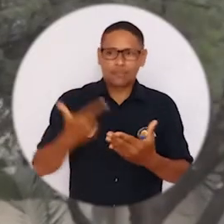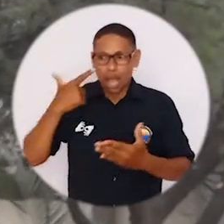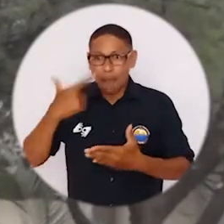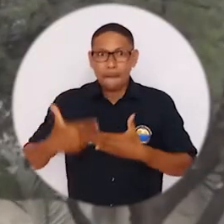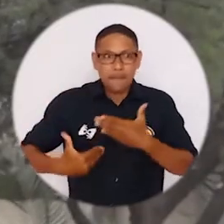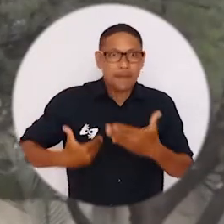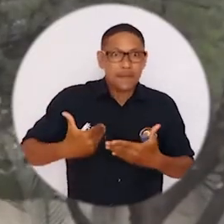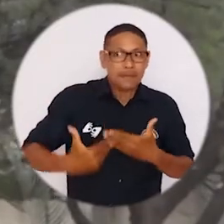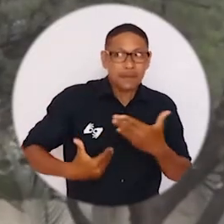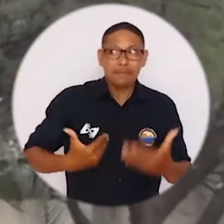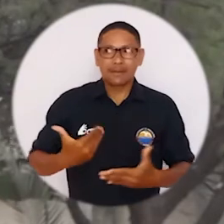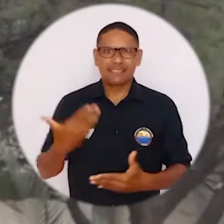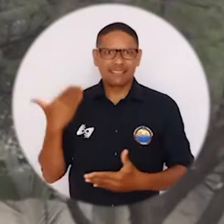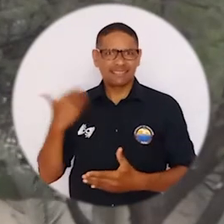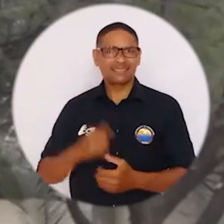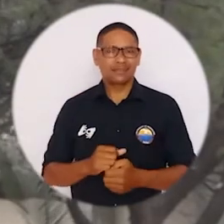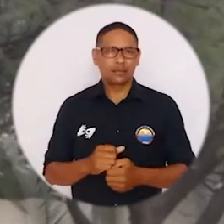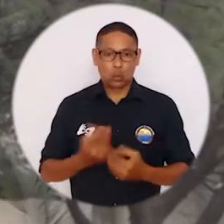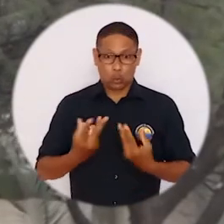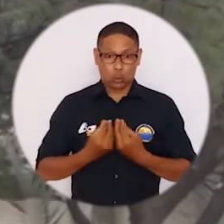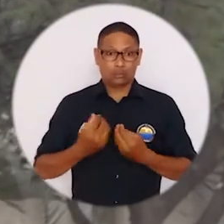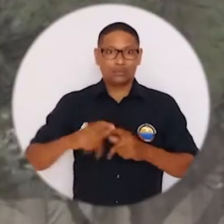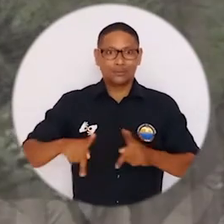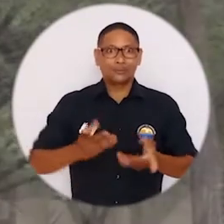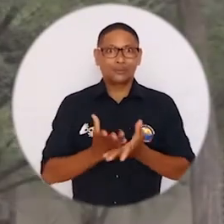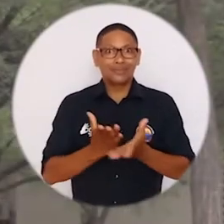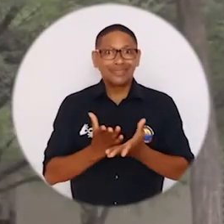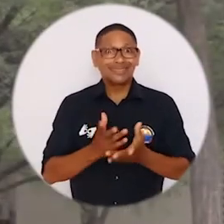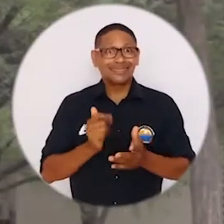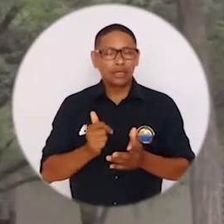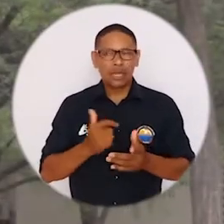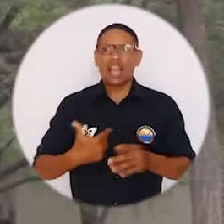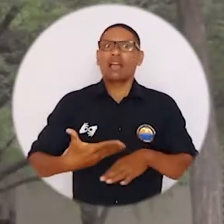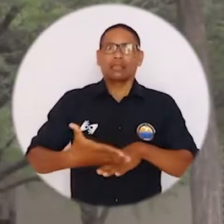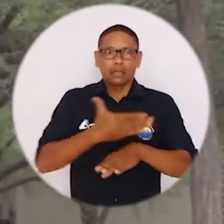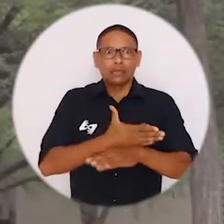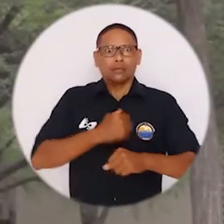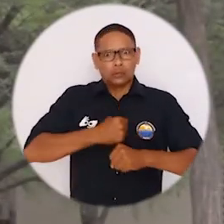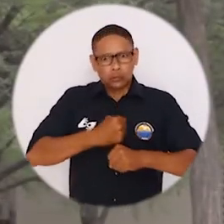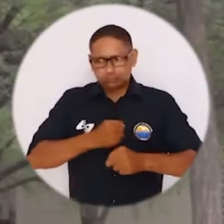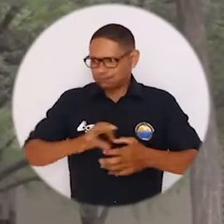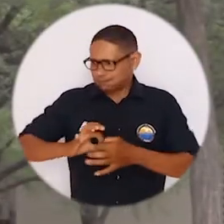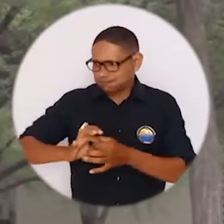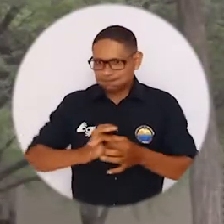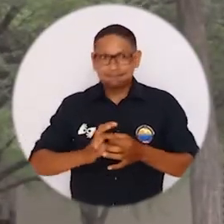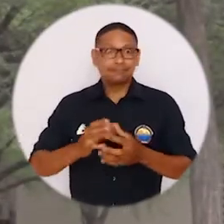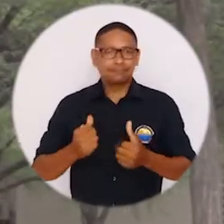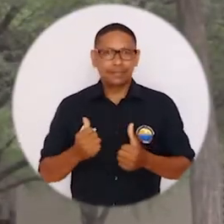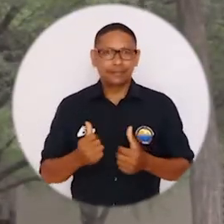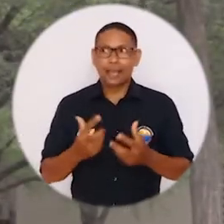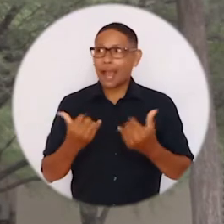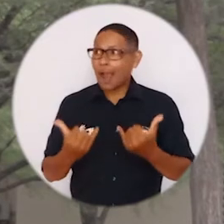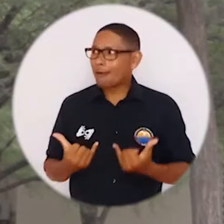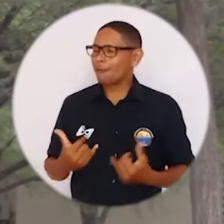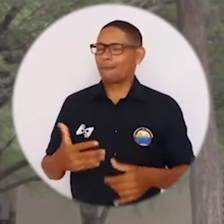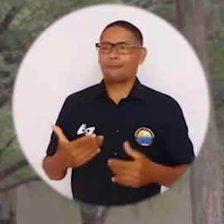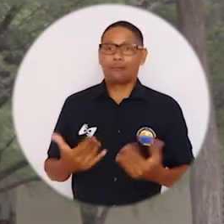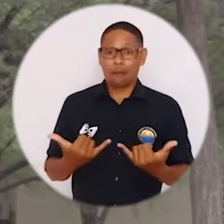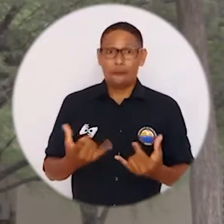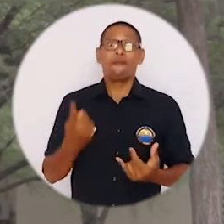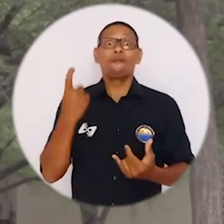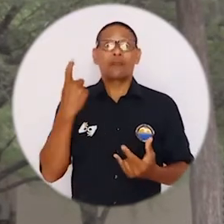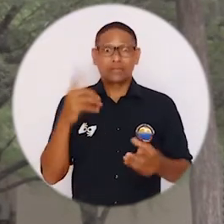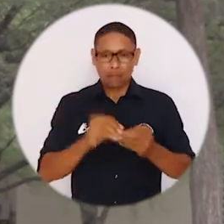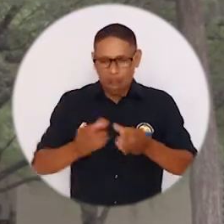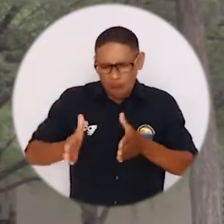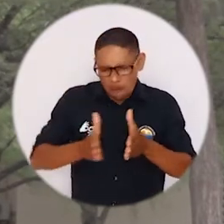agradecidos por todo el proceso que se ha recorrido, porque un grupo de estudiantes de verdad se ha unido y ha trabajado por esto. Pero la invitación